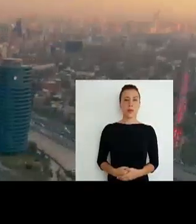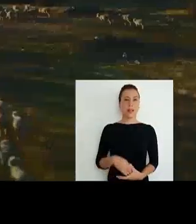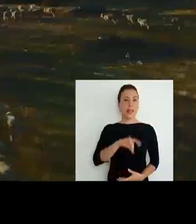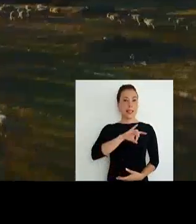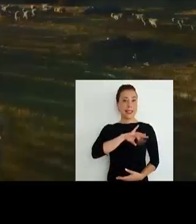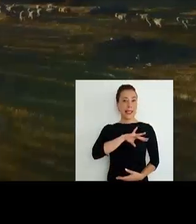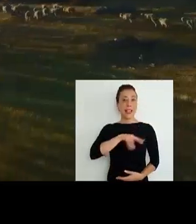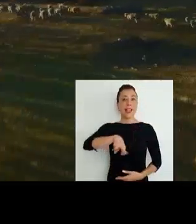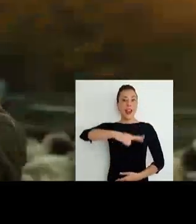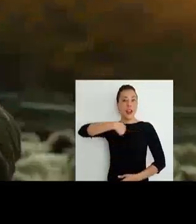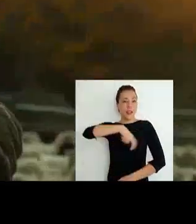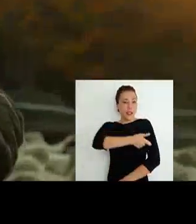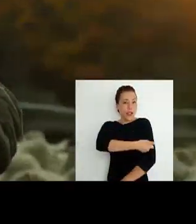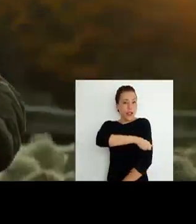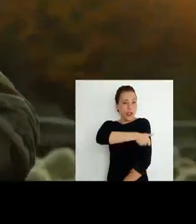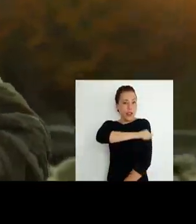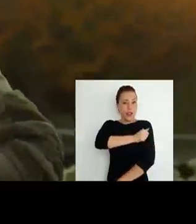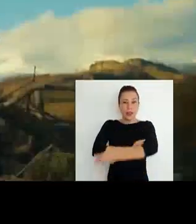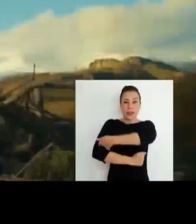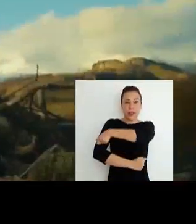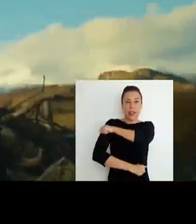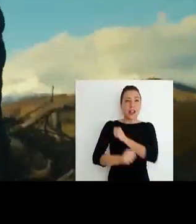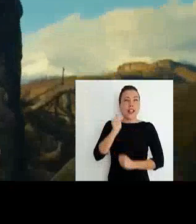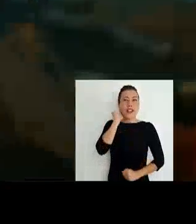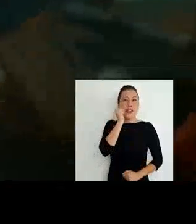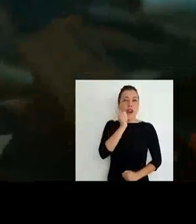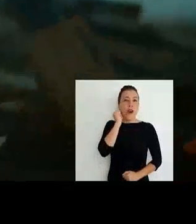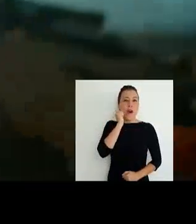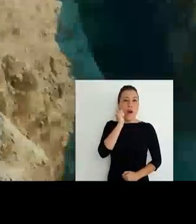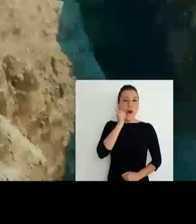En Chile nos arremangamos todos los días.